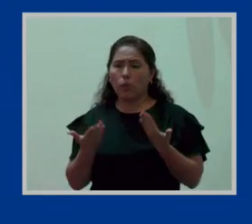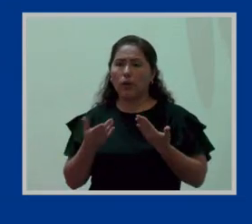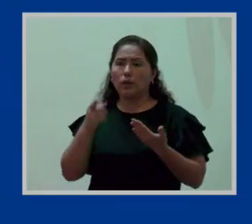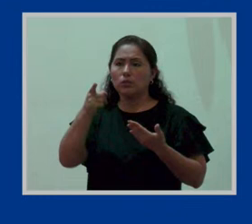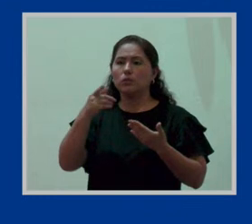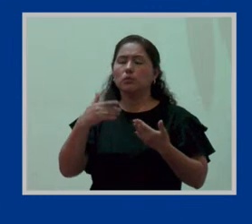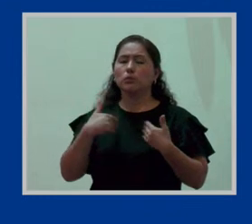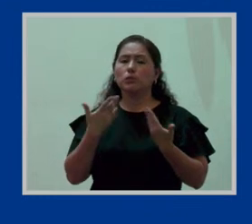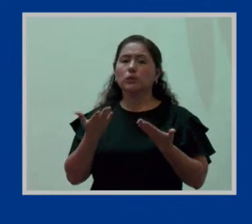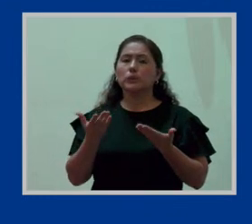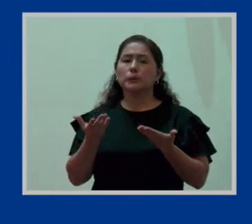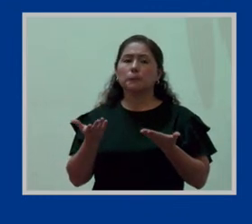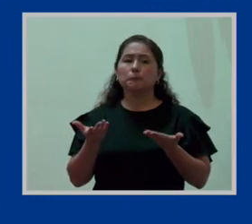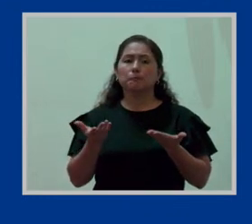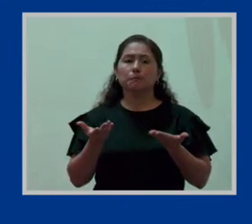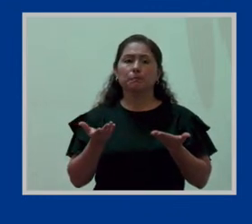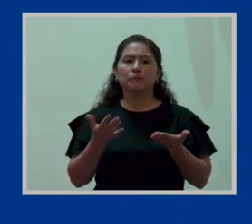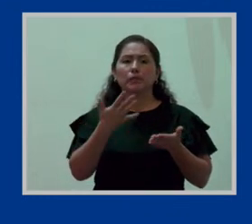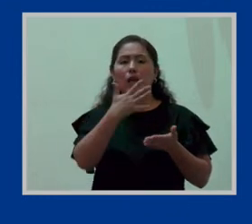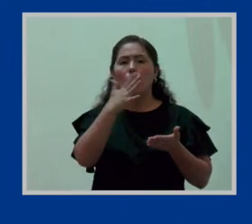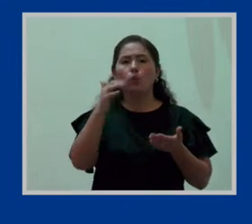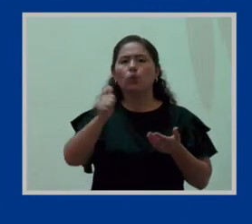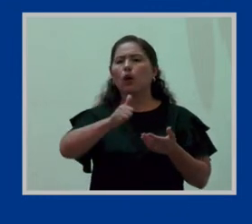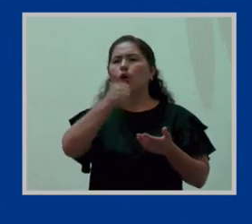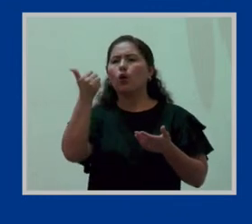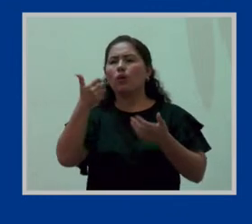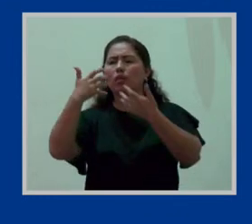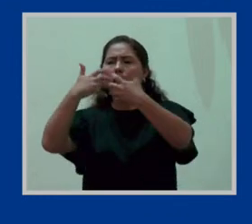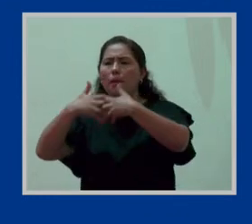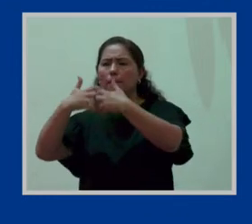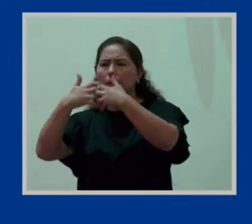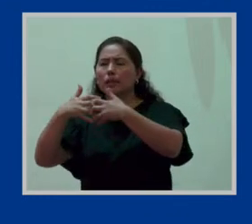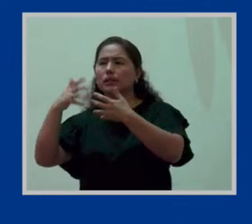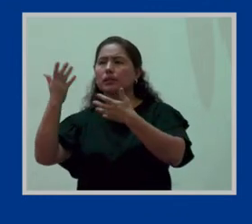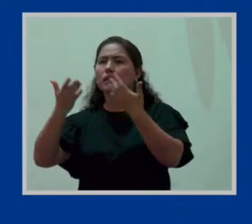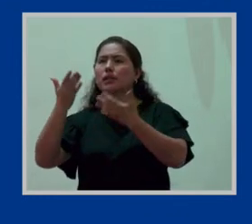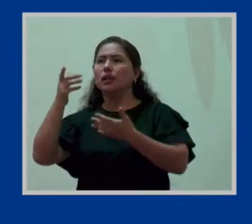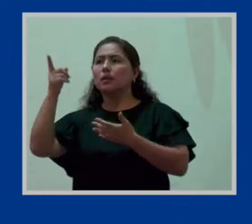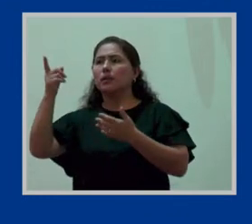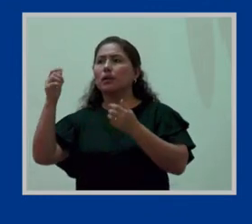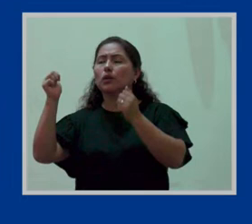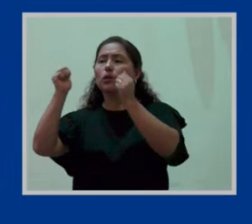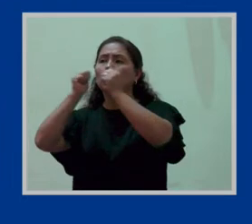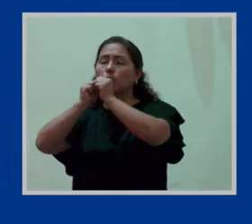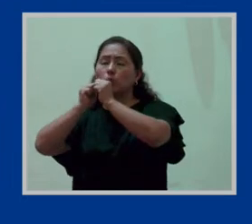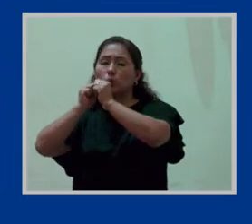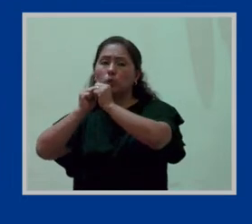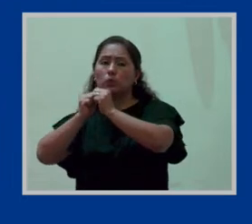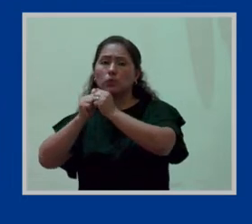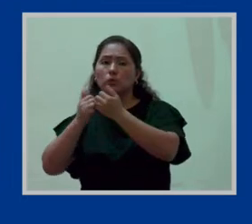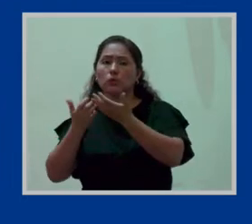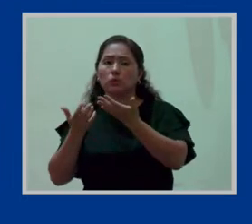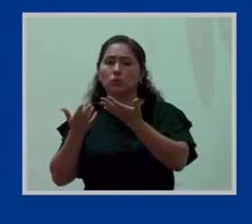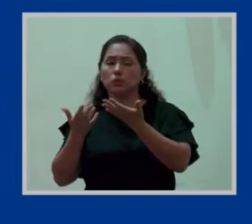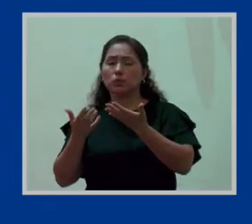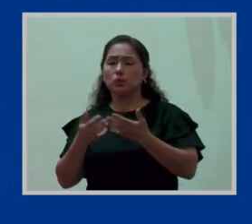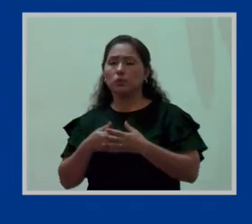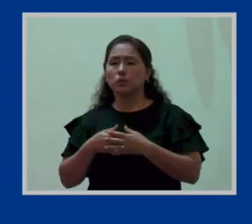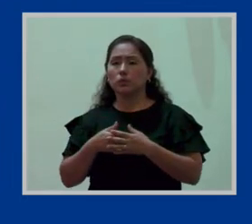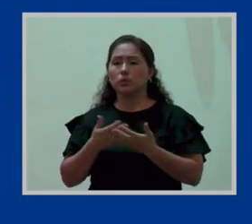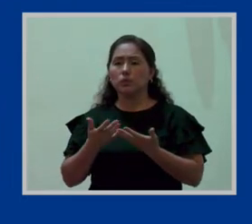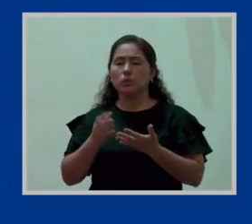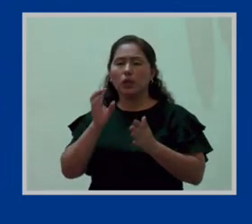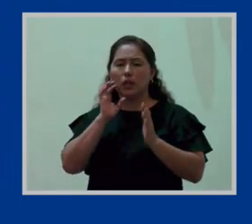recurrir a alguna otra empresa que sea colindante. Me